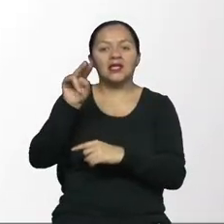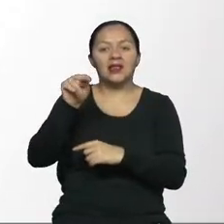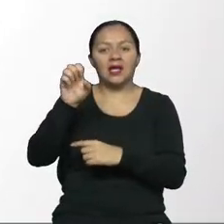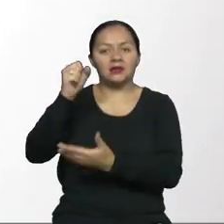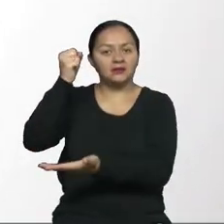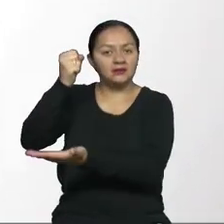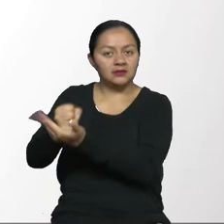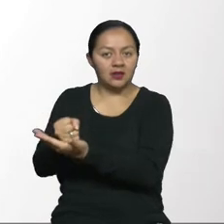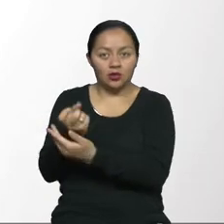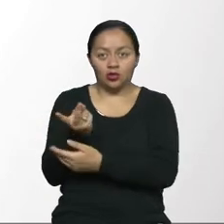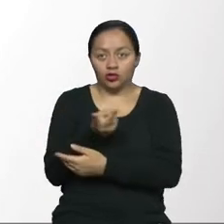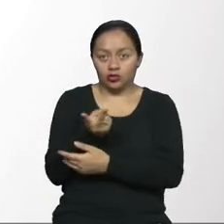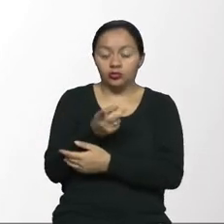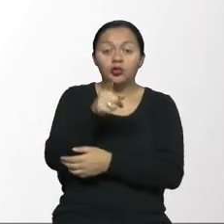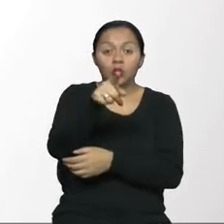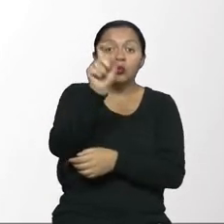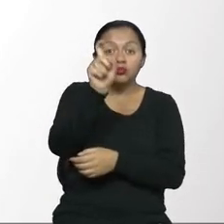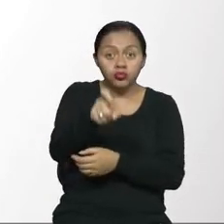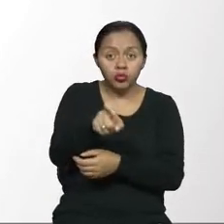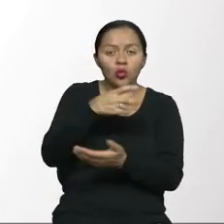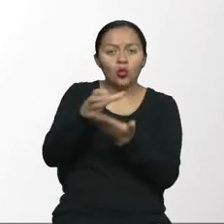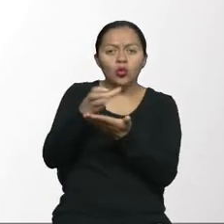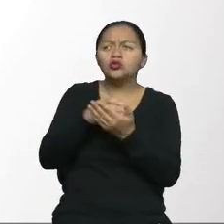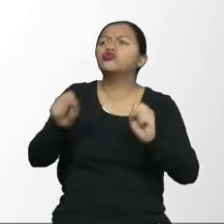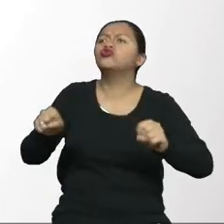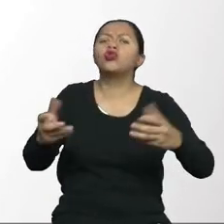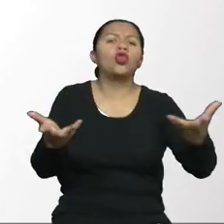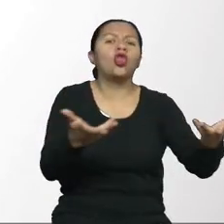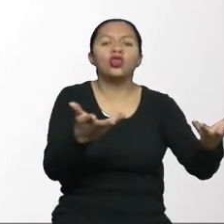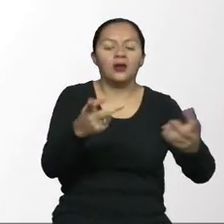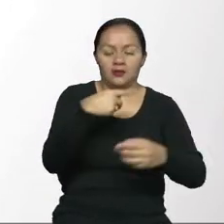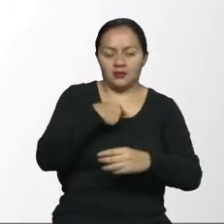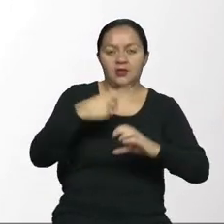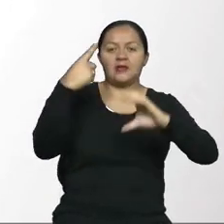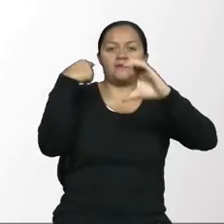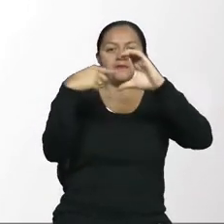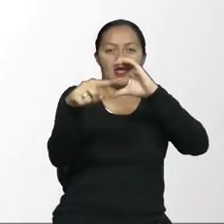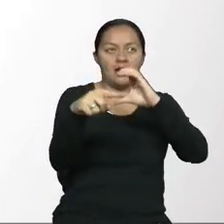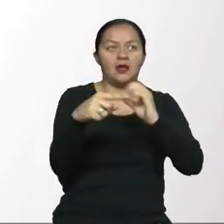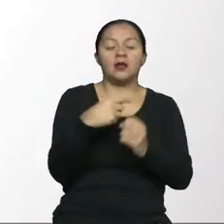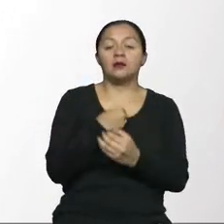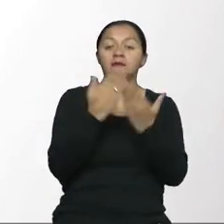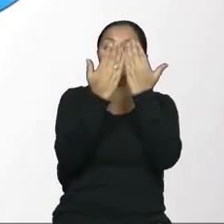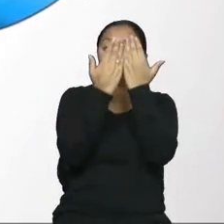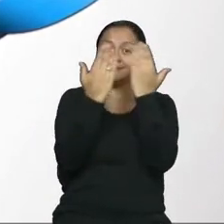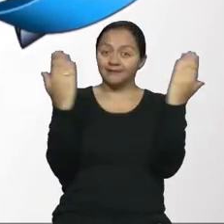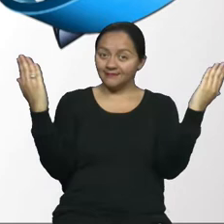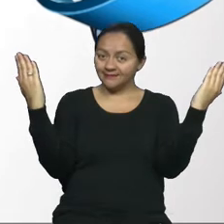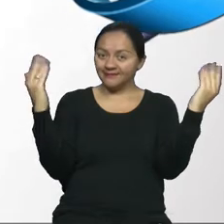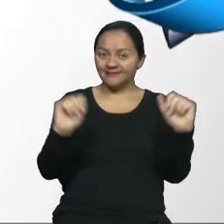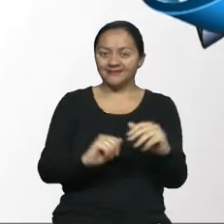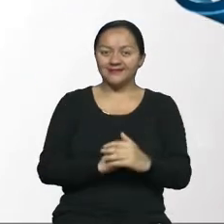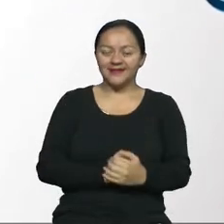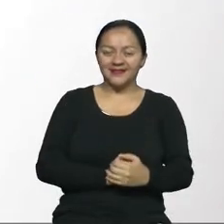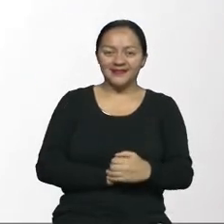curso, se debe enviar un correo a la siguiente dirección, plataforma.conadis.gov